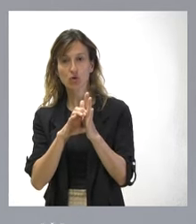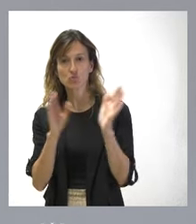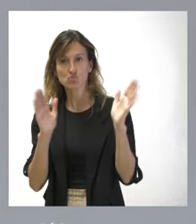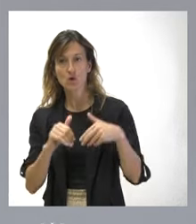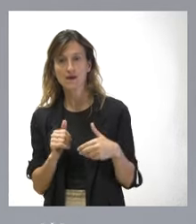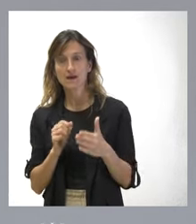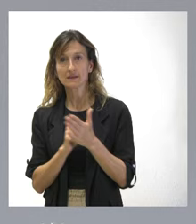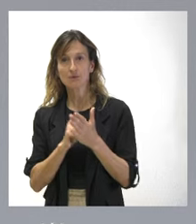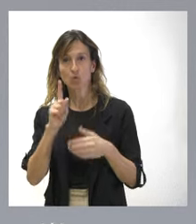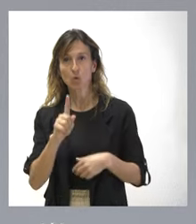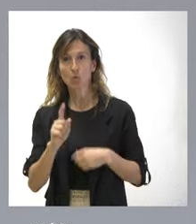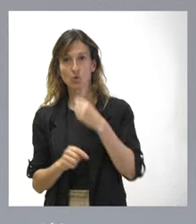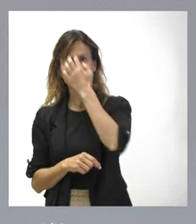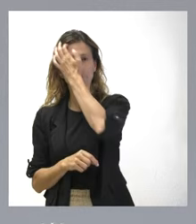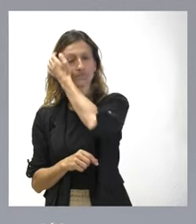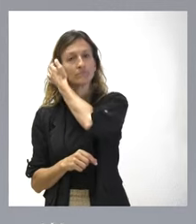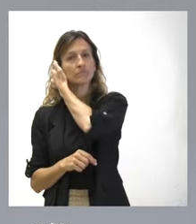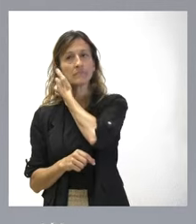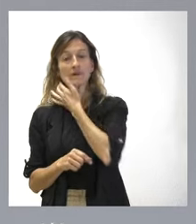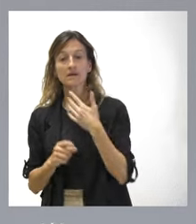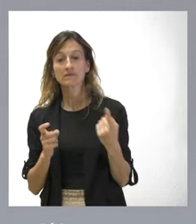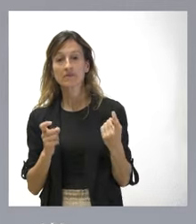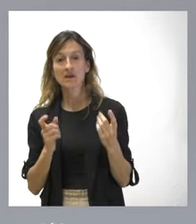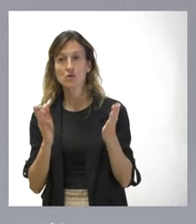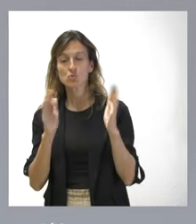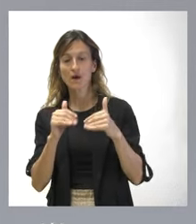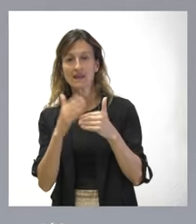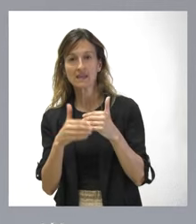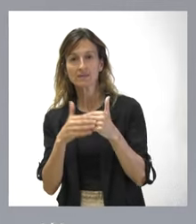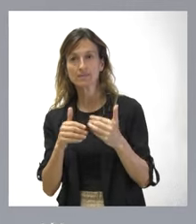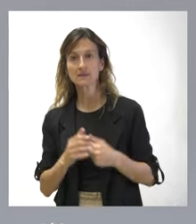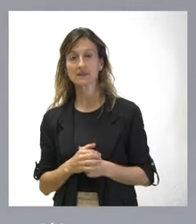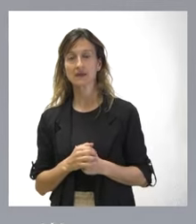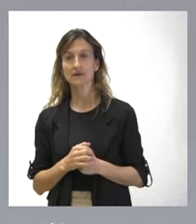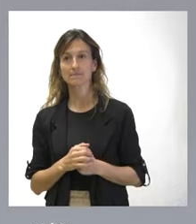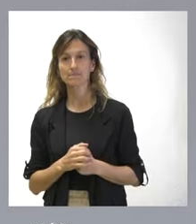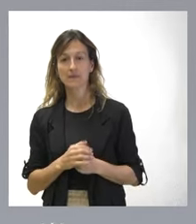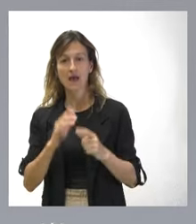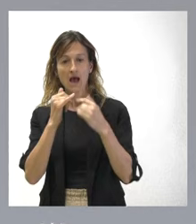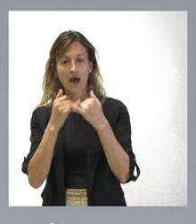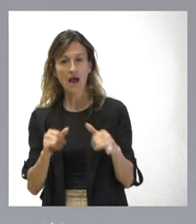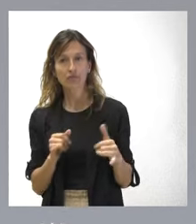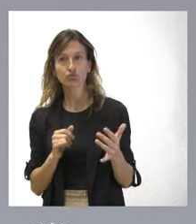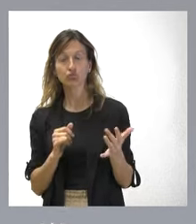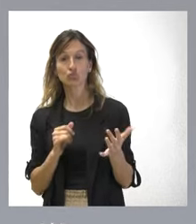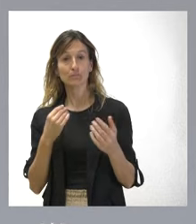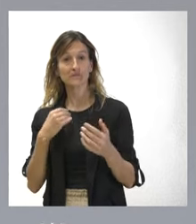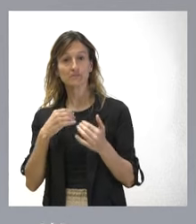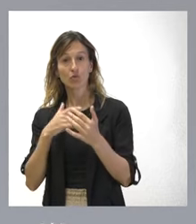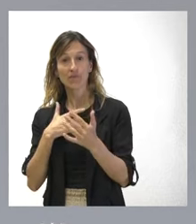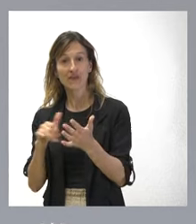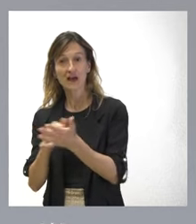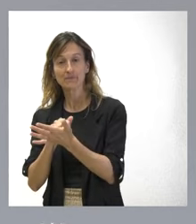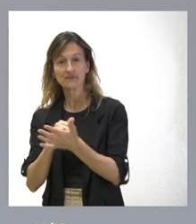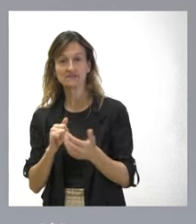por su indefinición, no delimita perfectamente los actos objeto de amnistía,